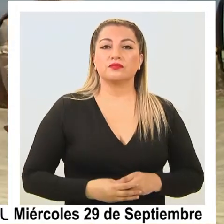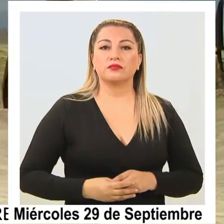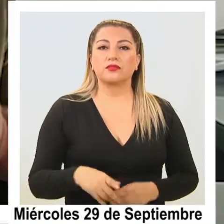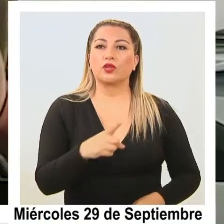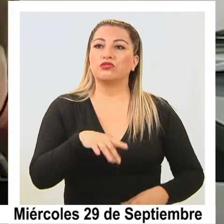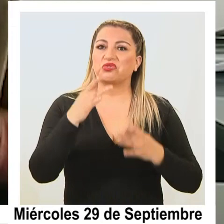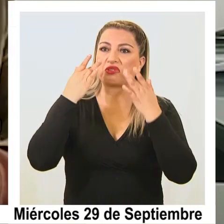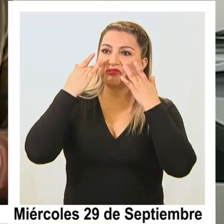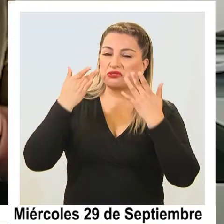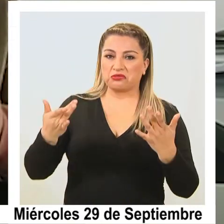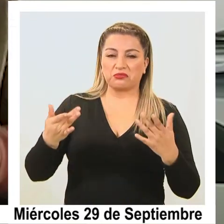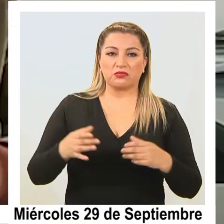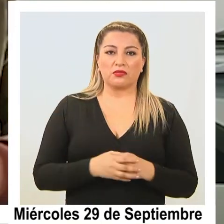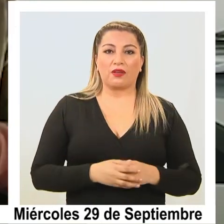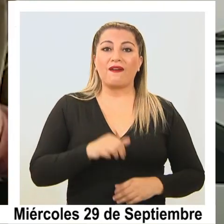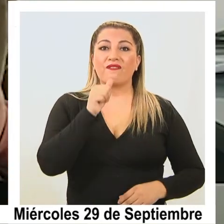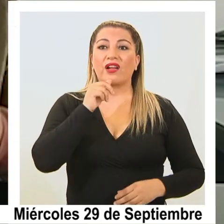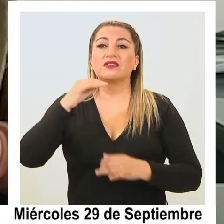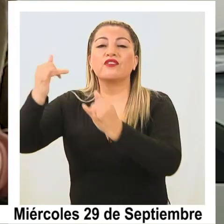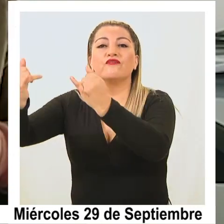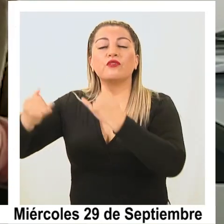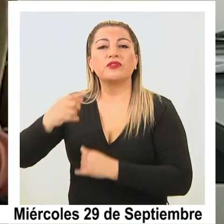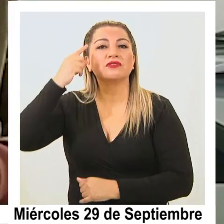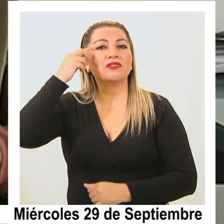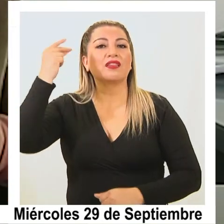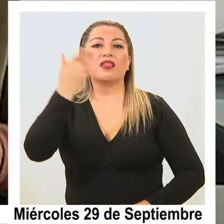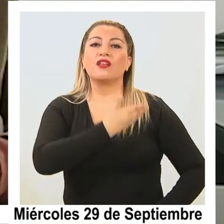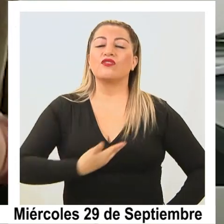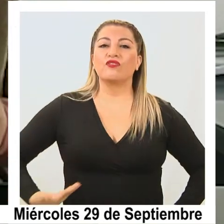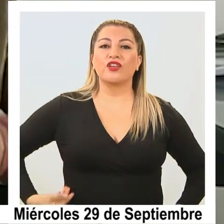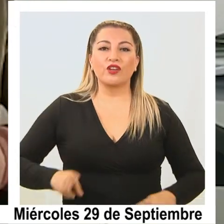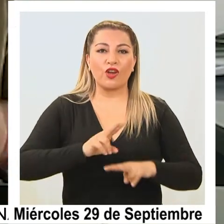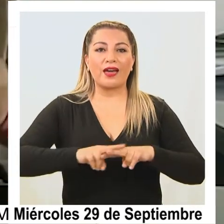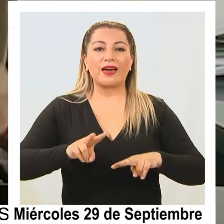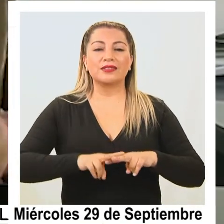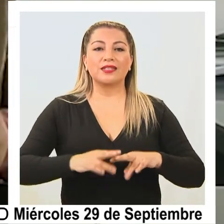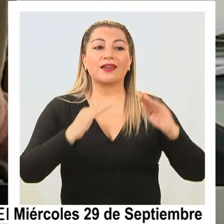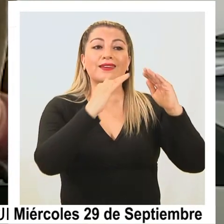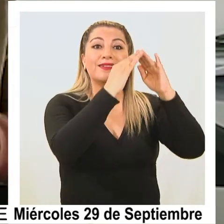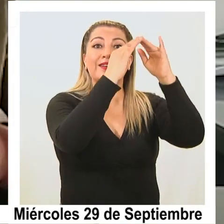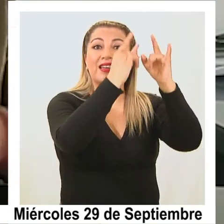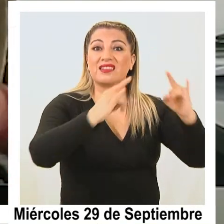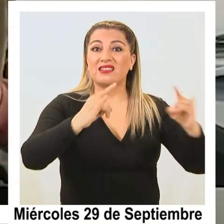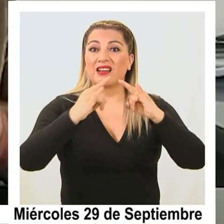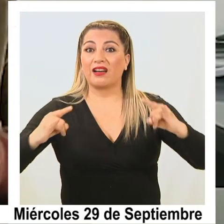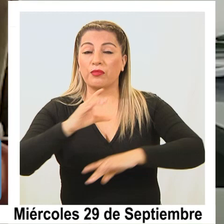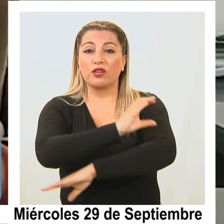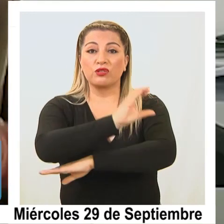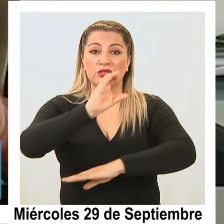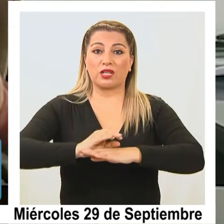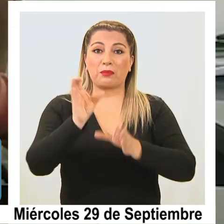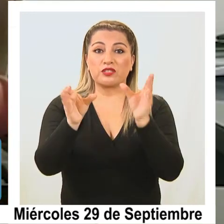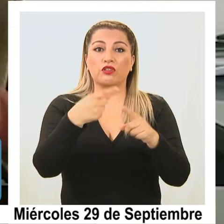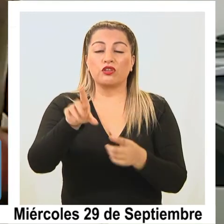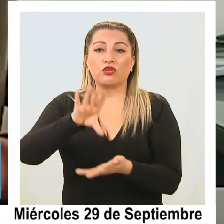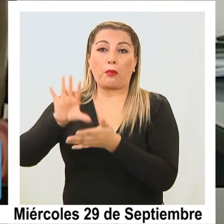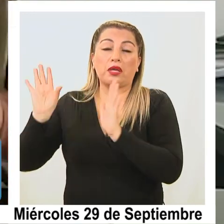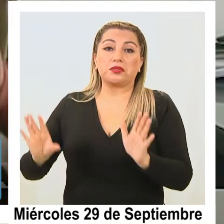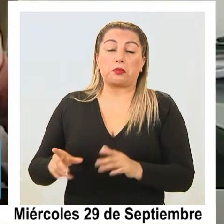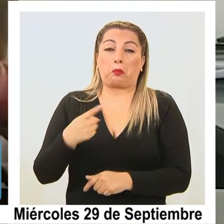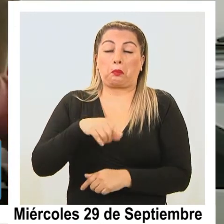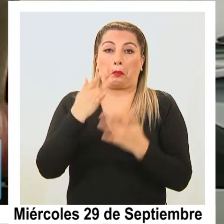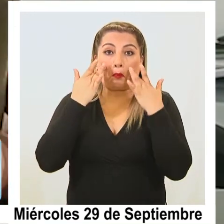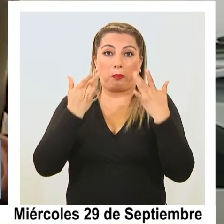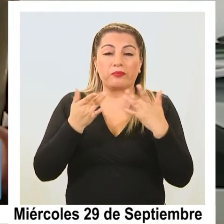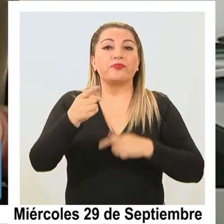sorprende ya que no estábamos informados sobre la iniciativa del gobierno de instalar refugios o campamentos en Colchane para inmigrantes, toda vez que